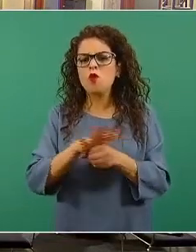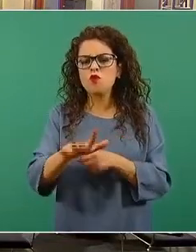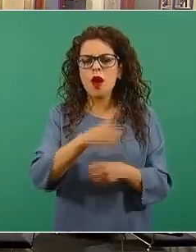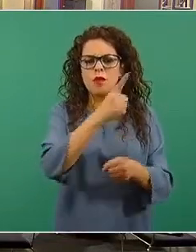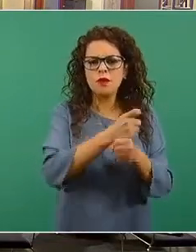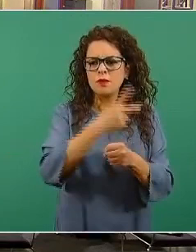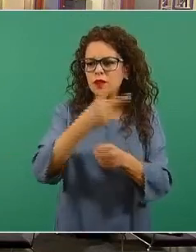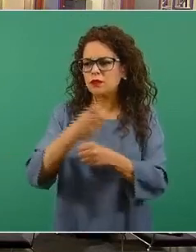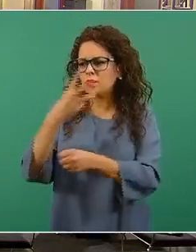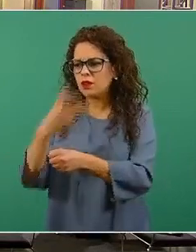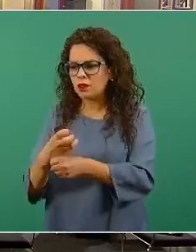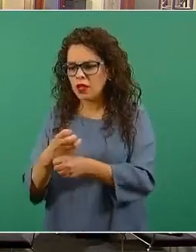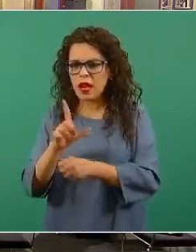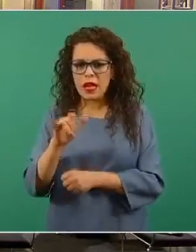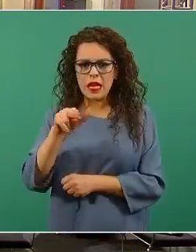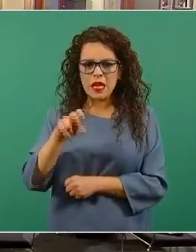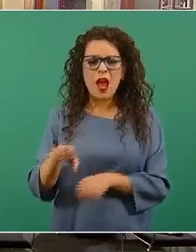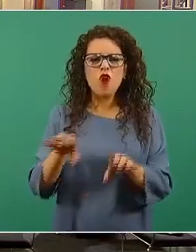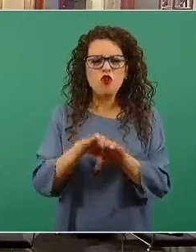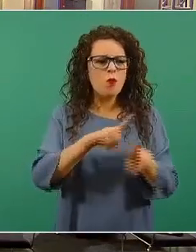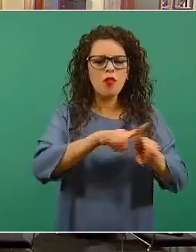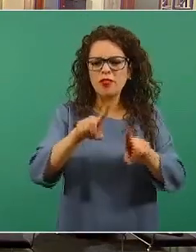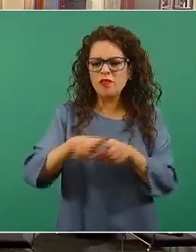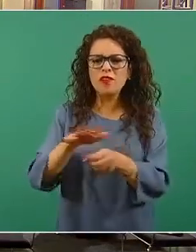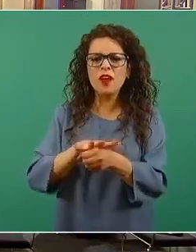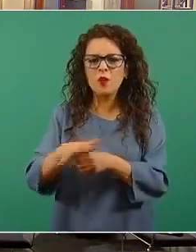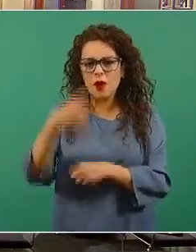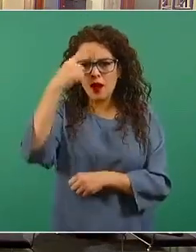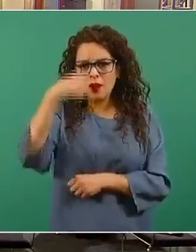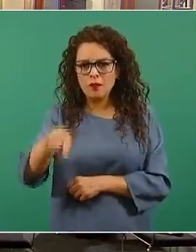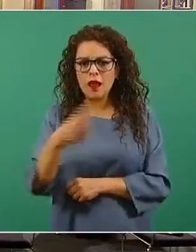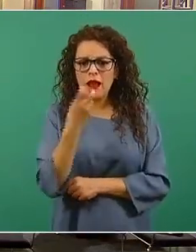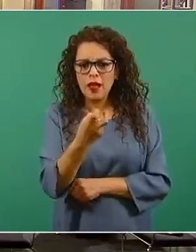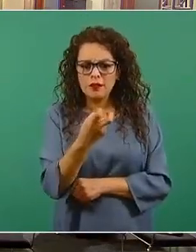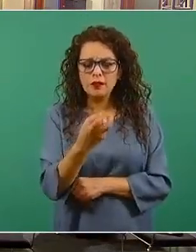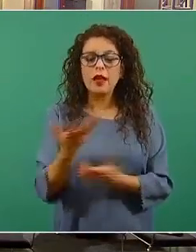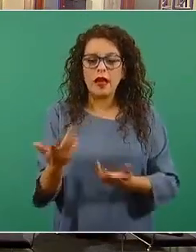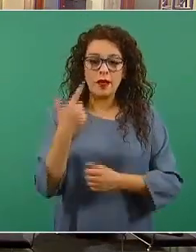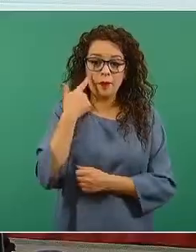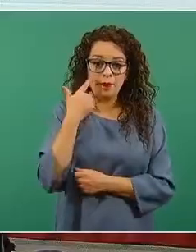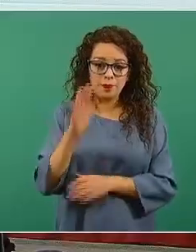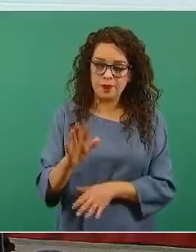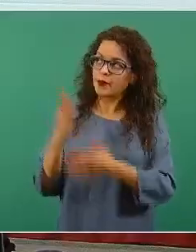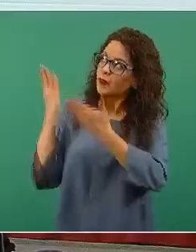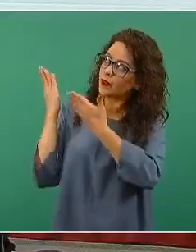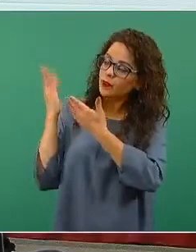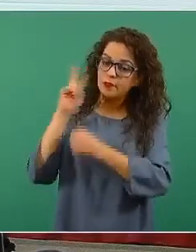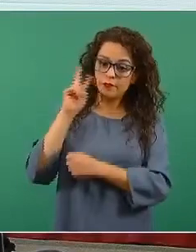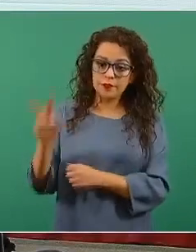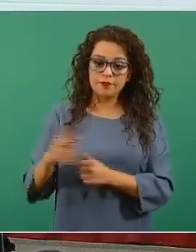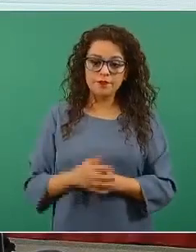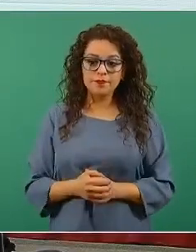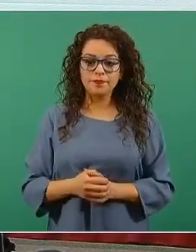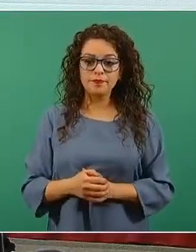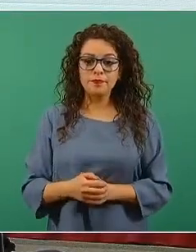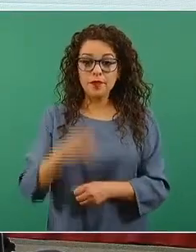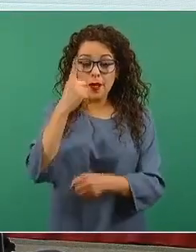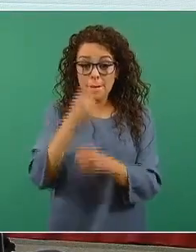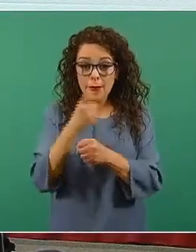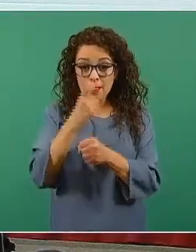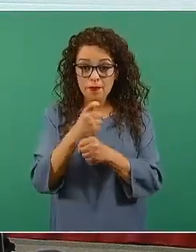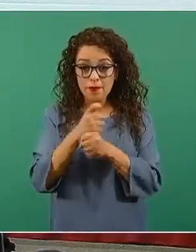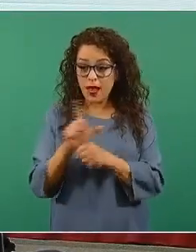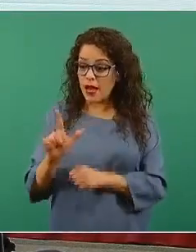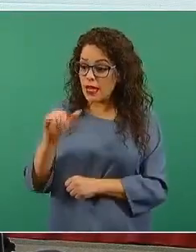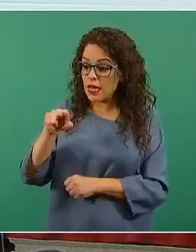segunda o tercera línea de atención. Tenemos aquí que la primera línea de atención es aquel personal de